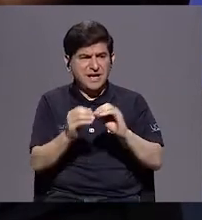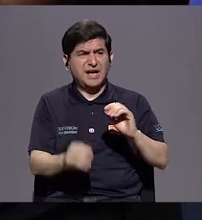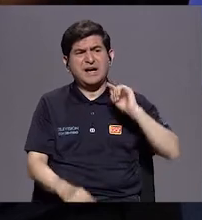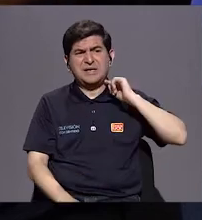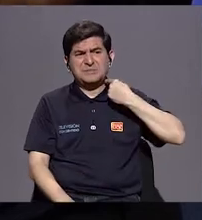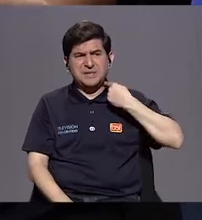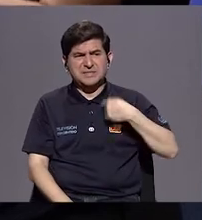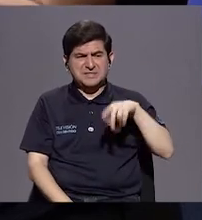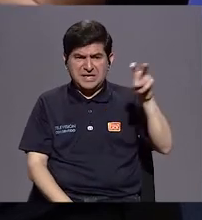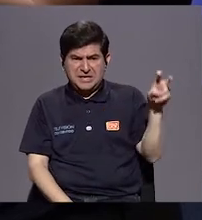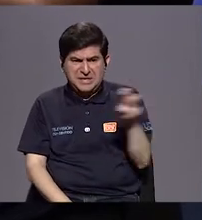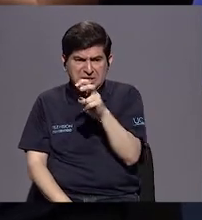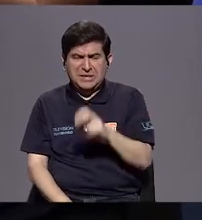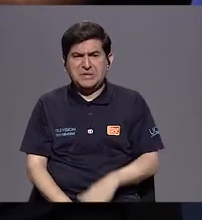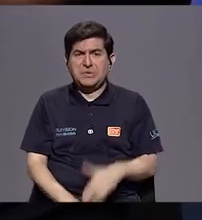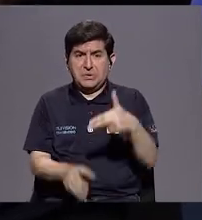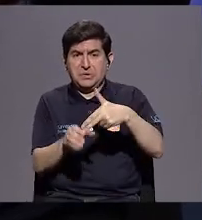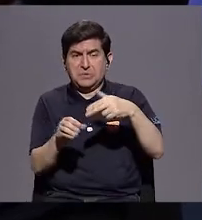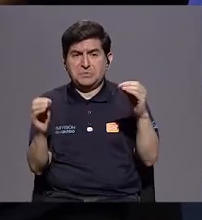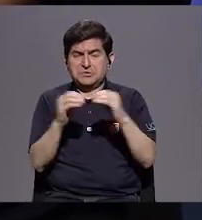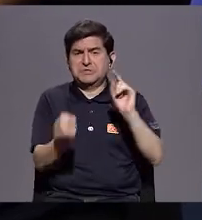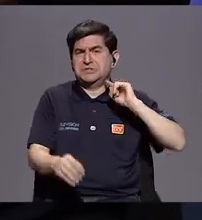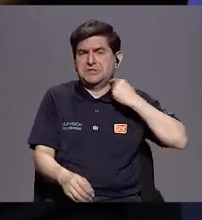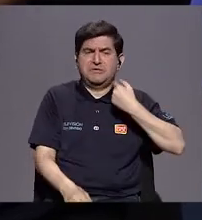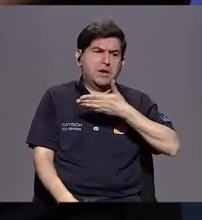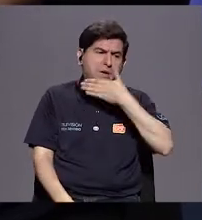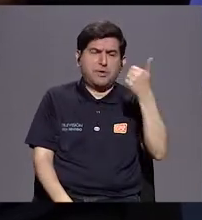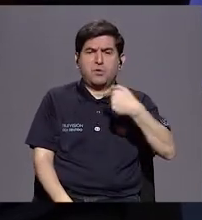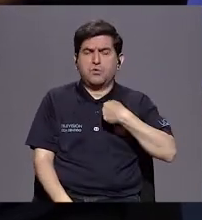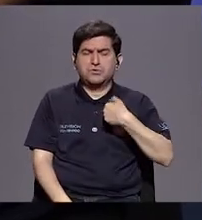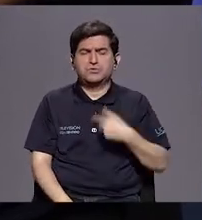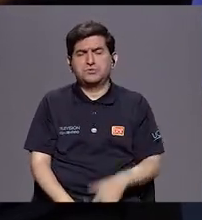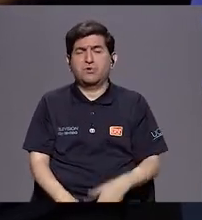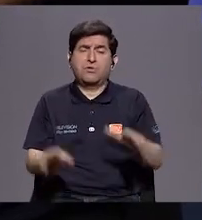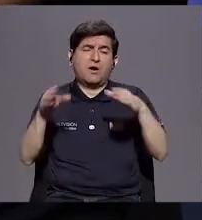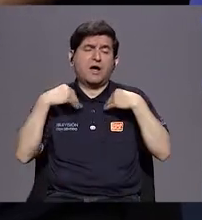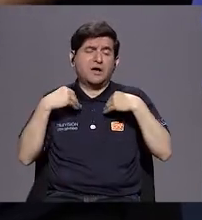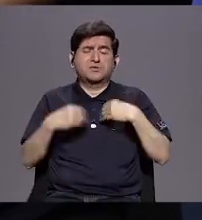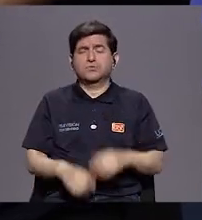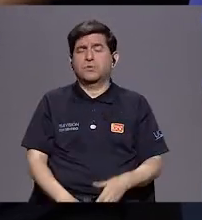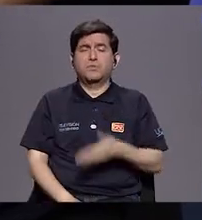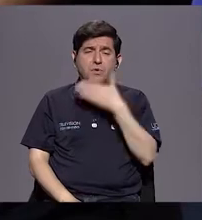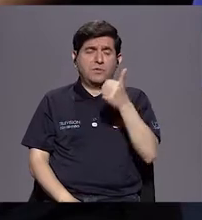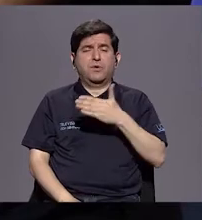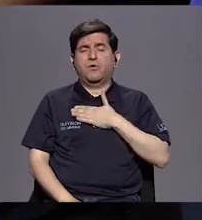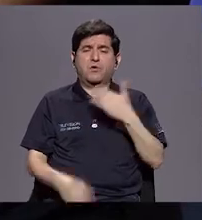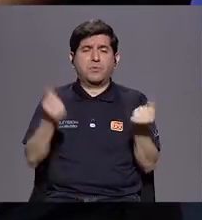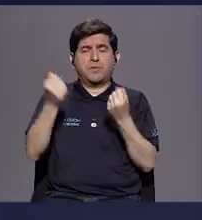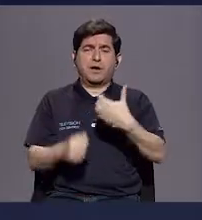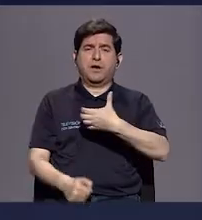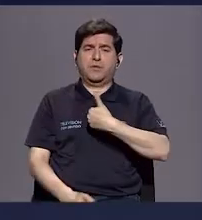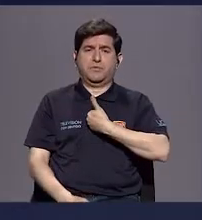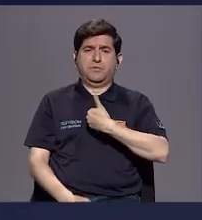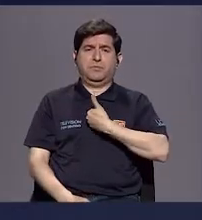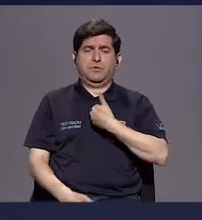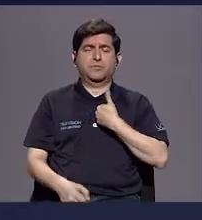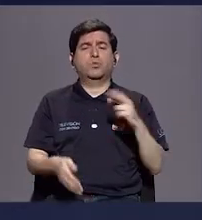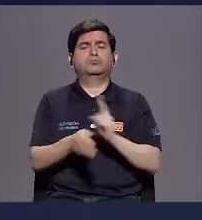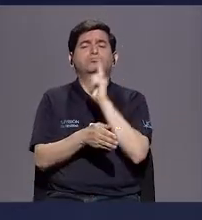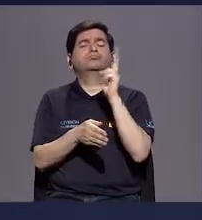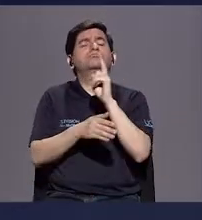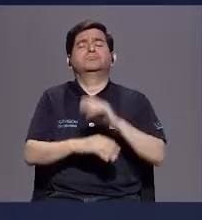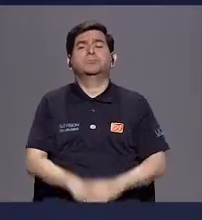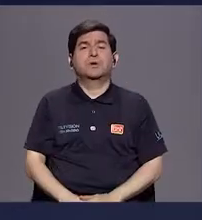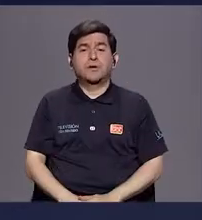el transporte, porque va a estar más caro el combustible, entonces mejor asumo yo ese costo de combustible y sigo usando mi carro particular. En el sector